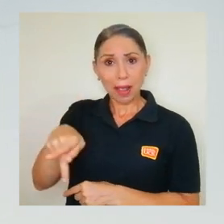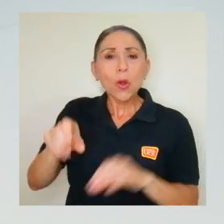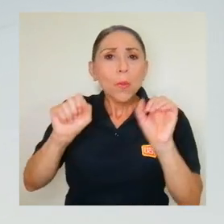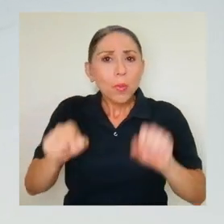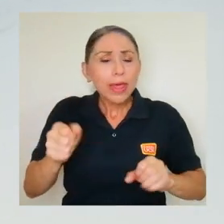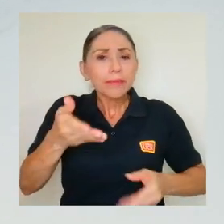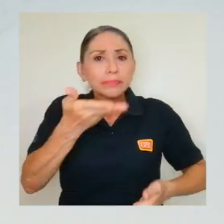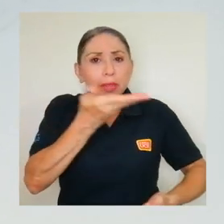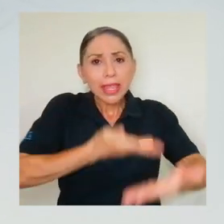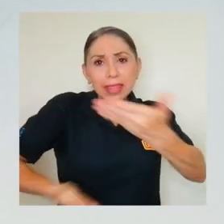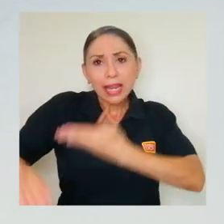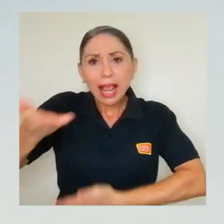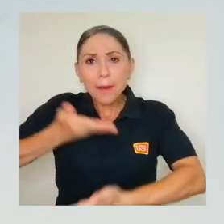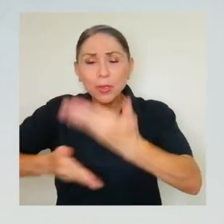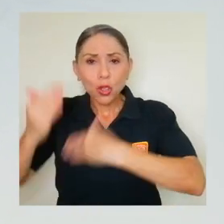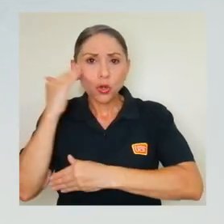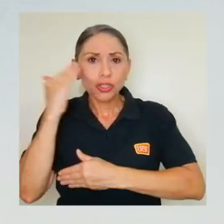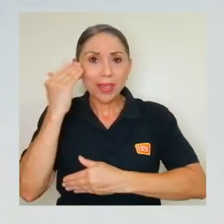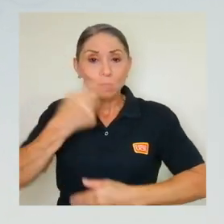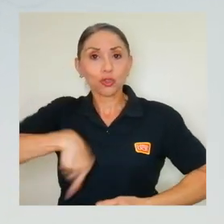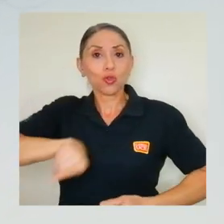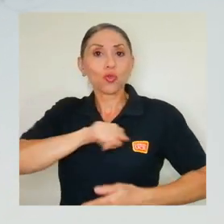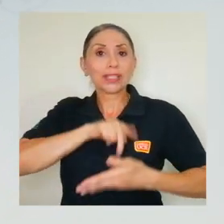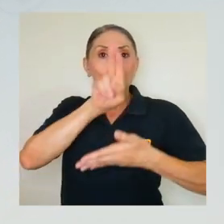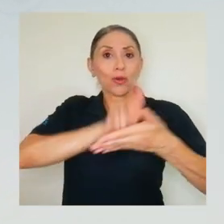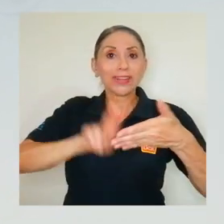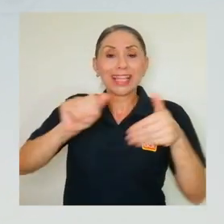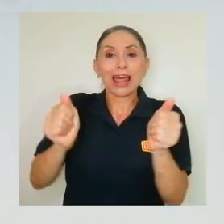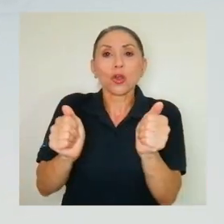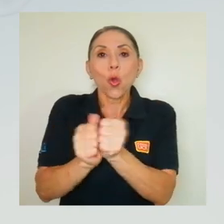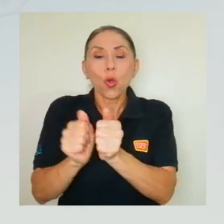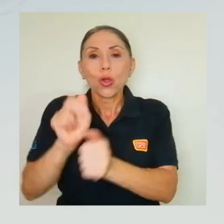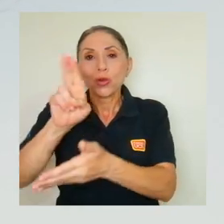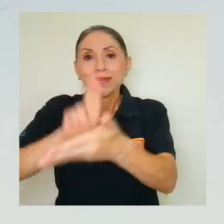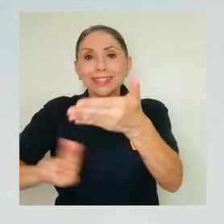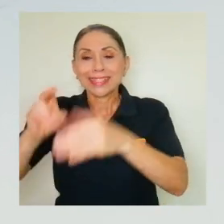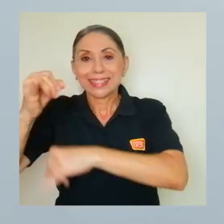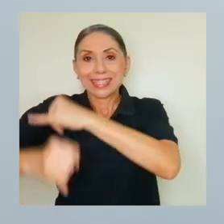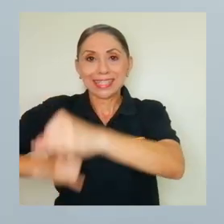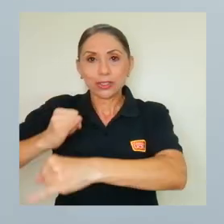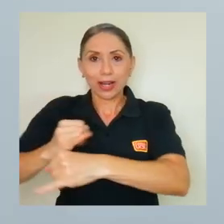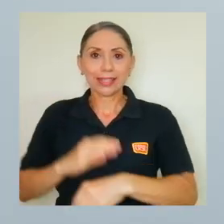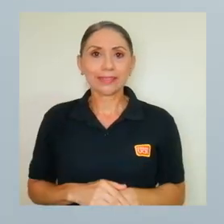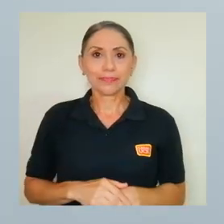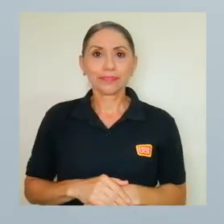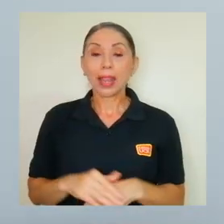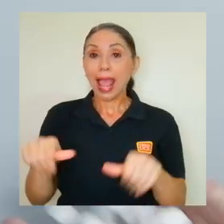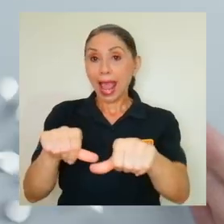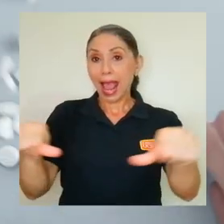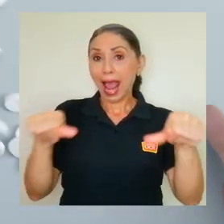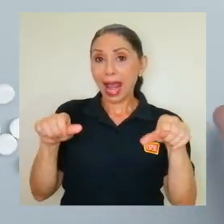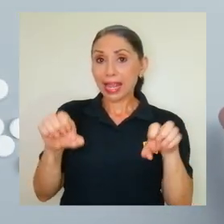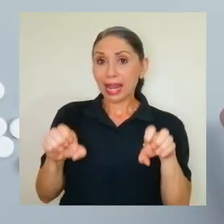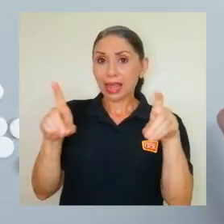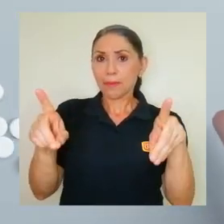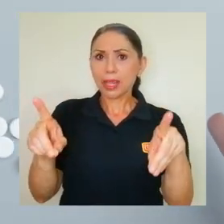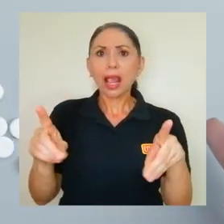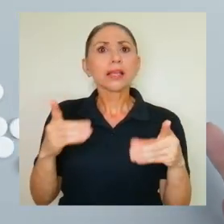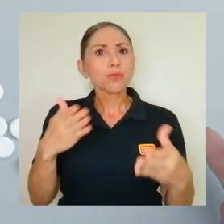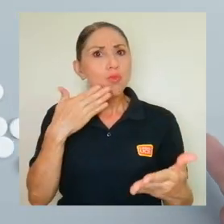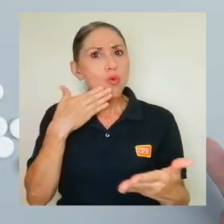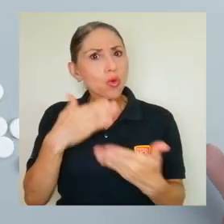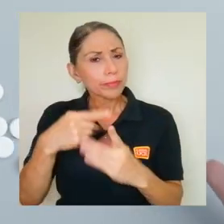el intercambio de conocimiento de nuestra universidad con la Academia Internacional. Bueno, en el campo académico es muy